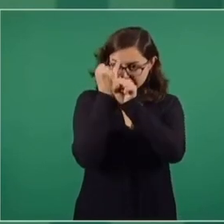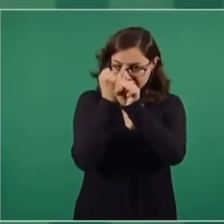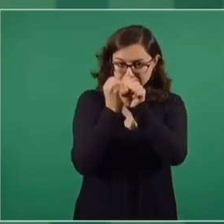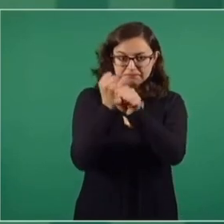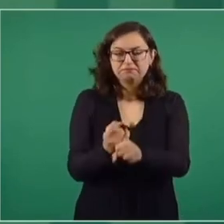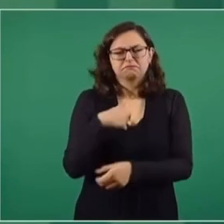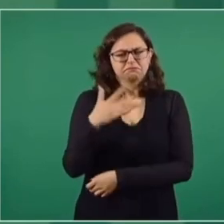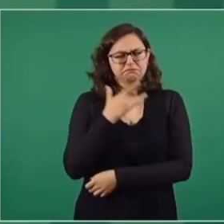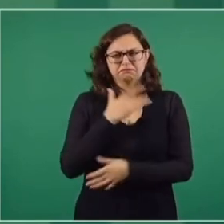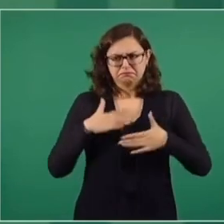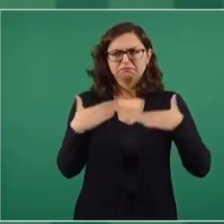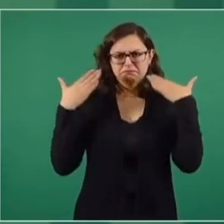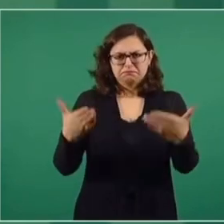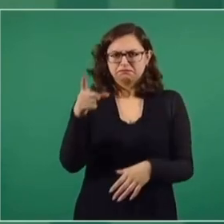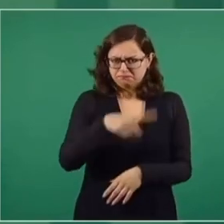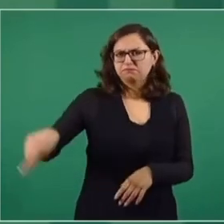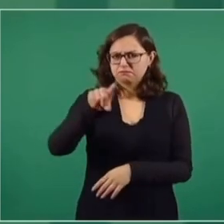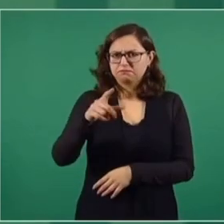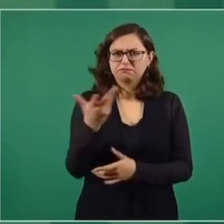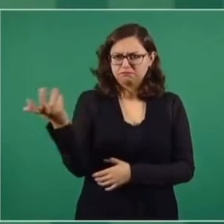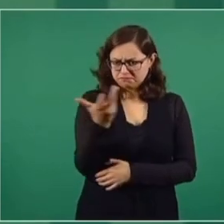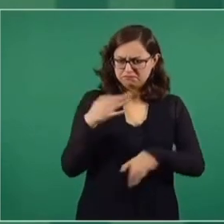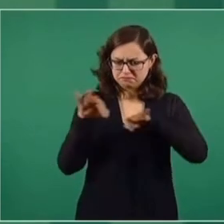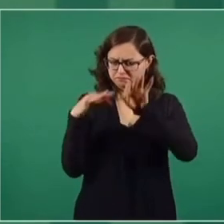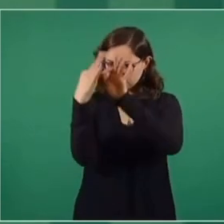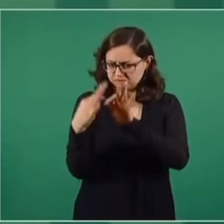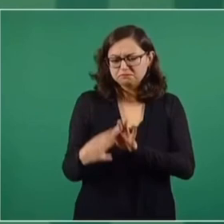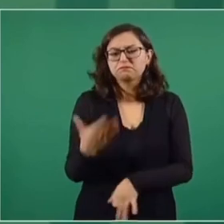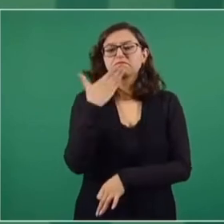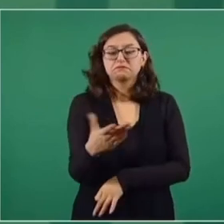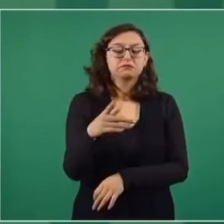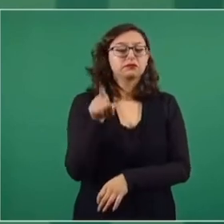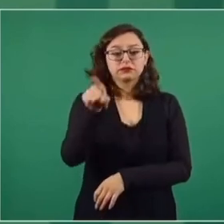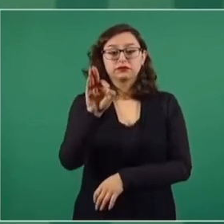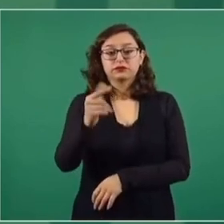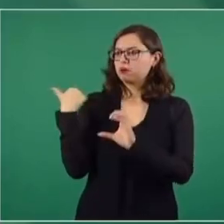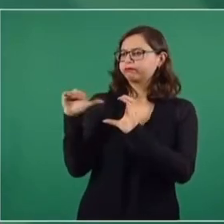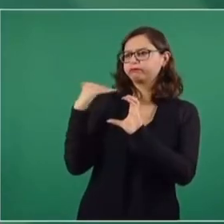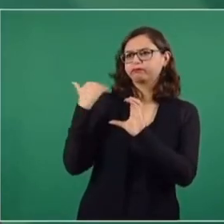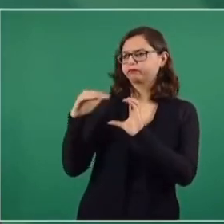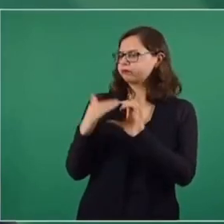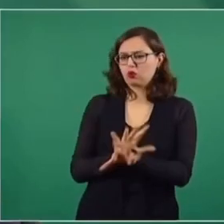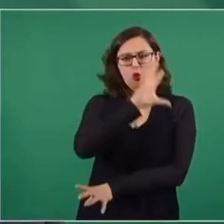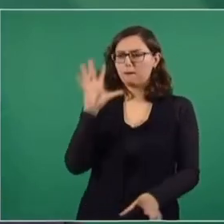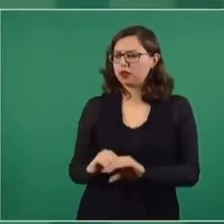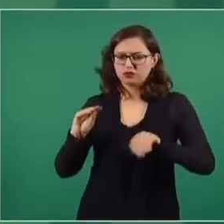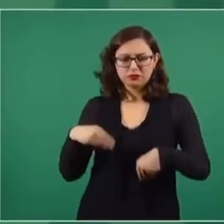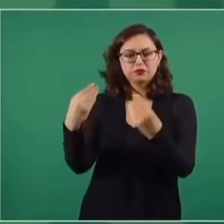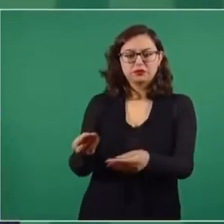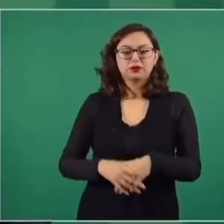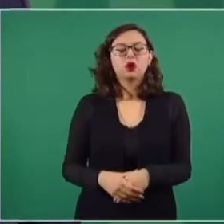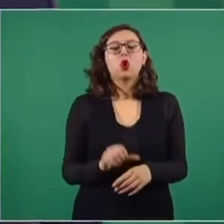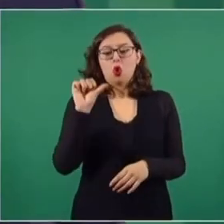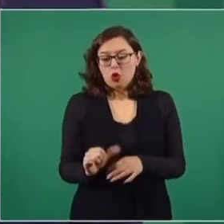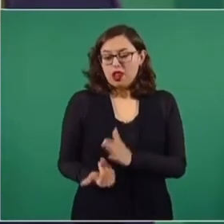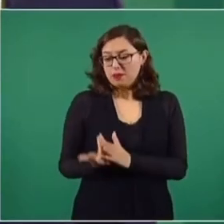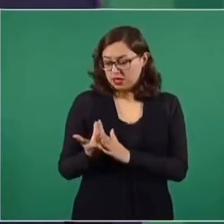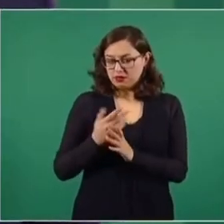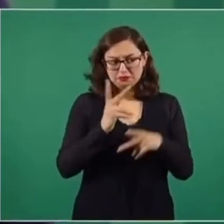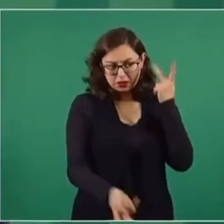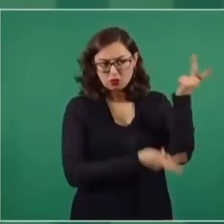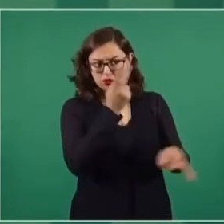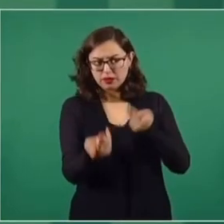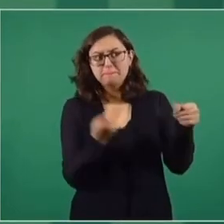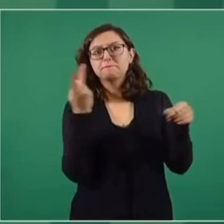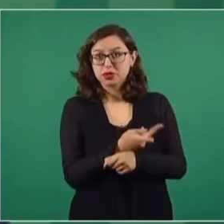ellos van a actuar. Nos están pidiendo información al gobierno, estamos enviando todos los contratos. Desde ayer, tanto la Secretaría de Gobernación como la Secretaría de la